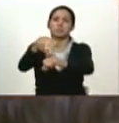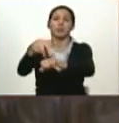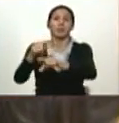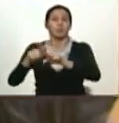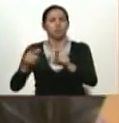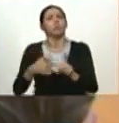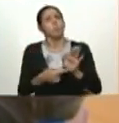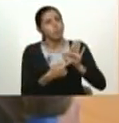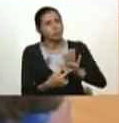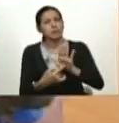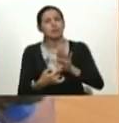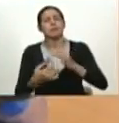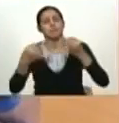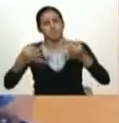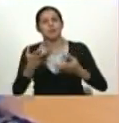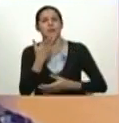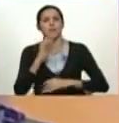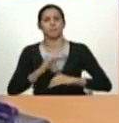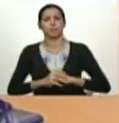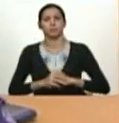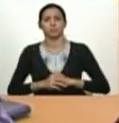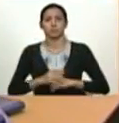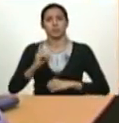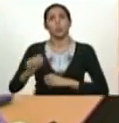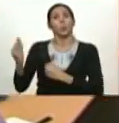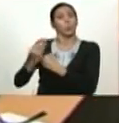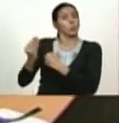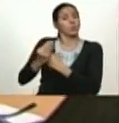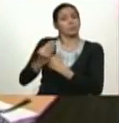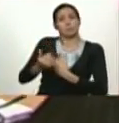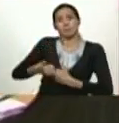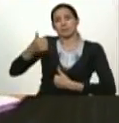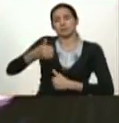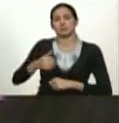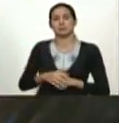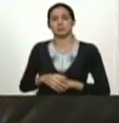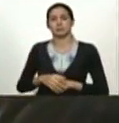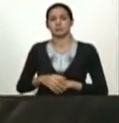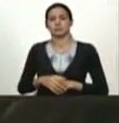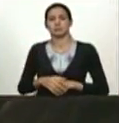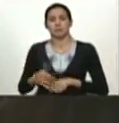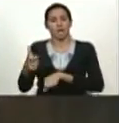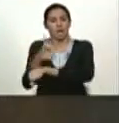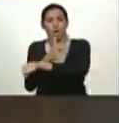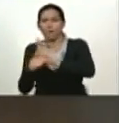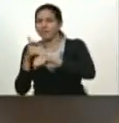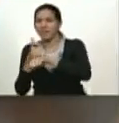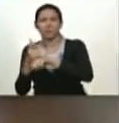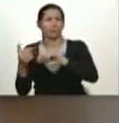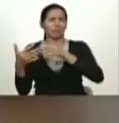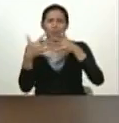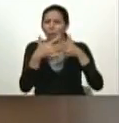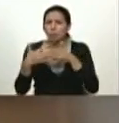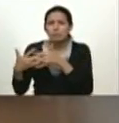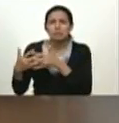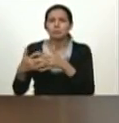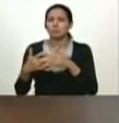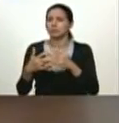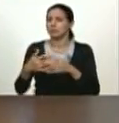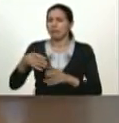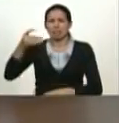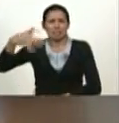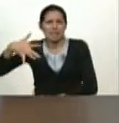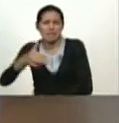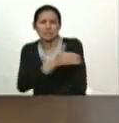trato de dar el ejemplo pero tengo que cuidarme al extremo porque a me tiene el imperialismo así y la ultraderecha y los paramilitares y el eje